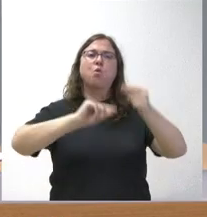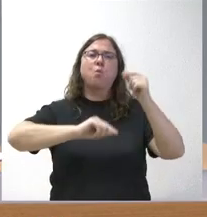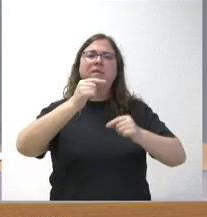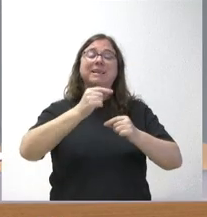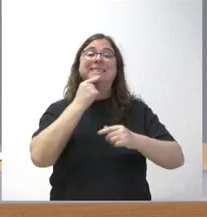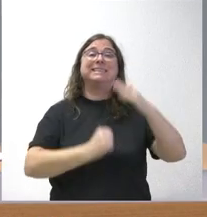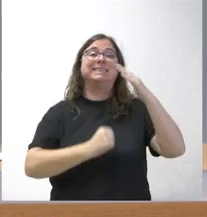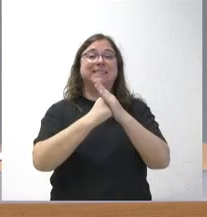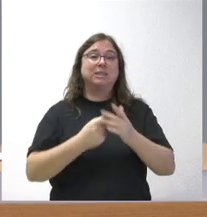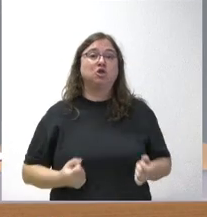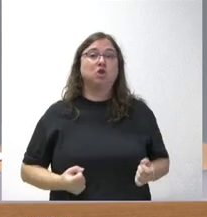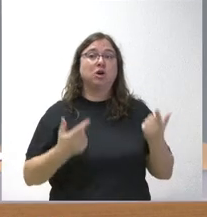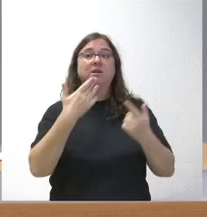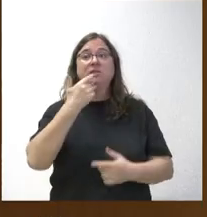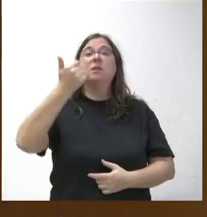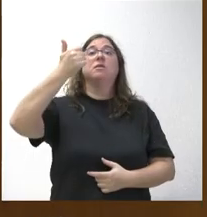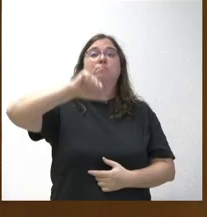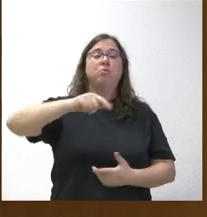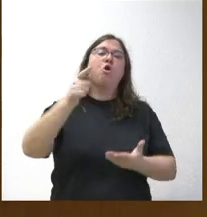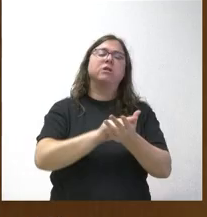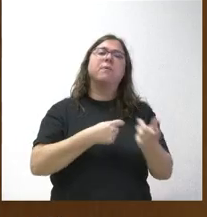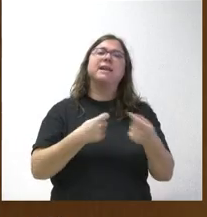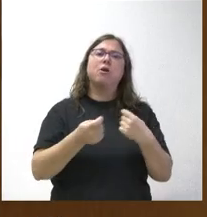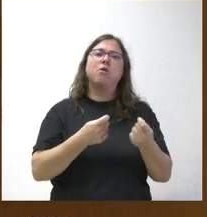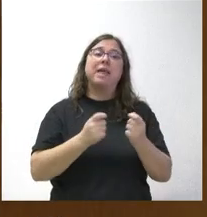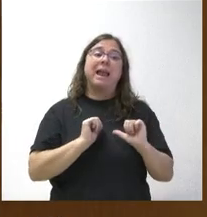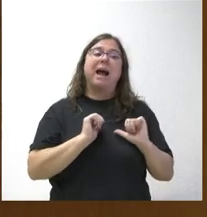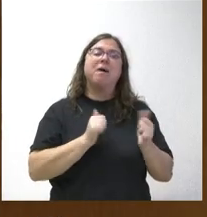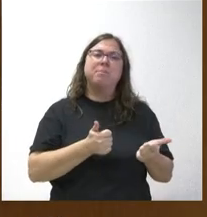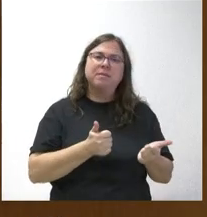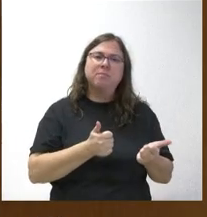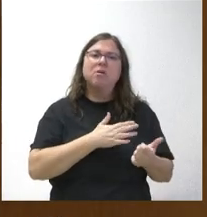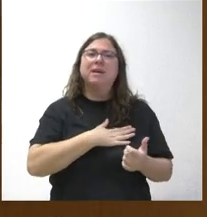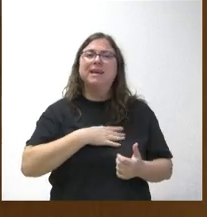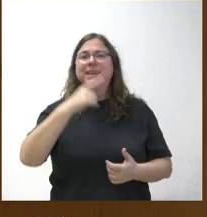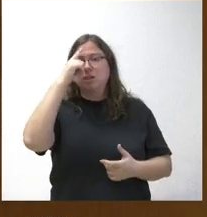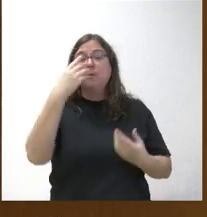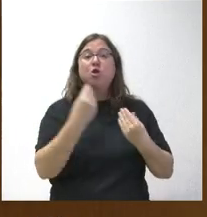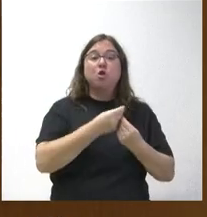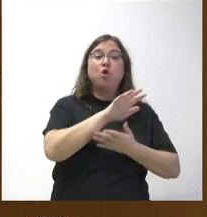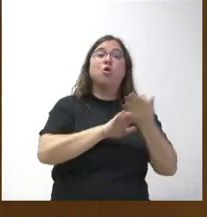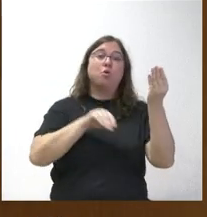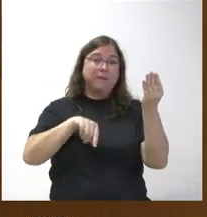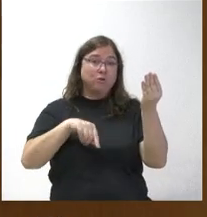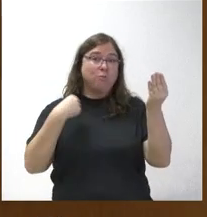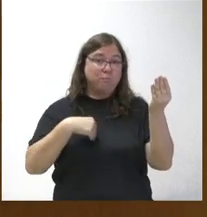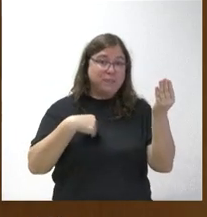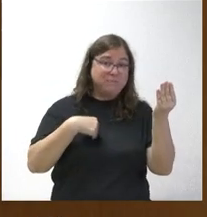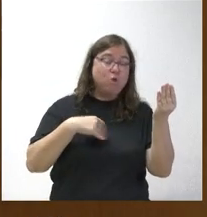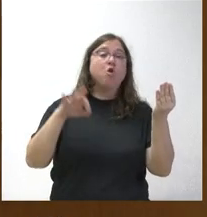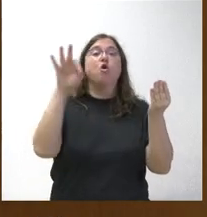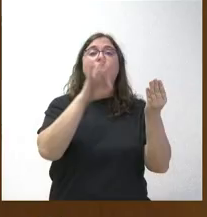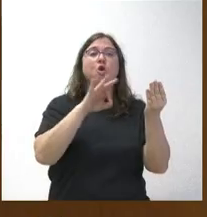el techo de gasto decae, volverían a negociar desde el principio. Me gustaría saber si sería con el documento que han presentado ahora o estarían dispuestos